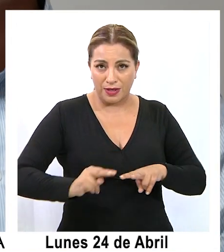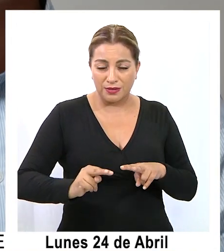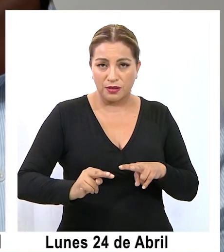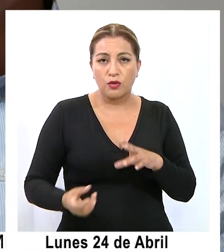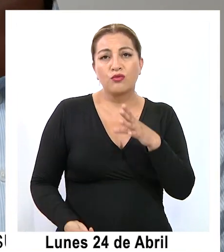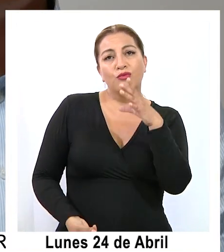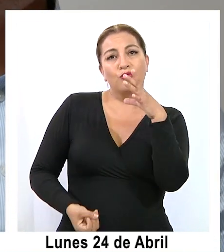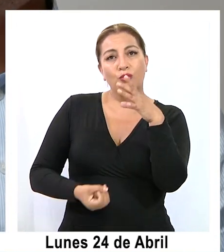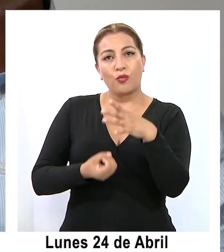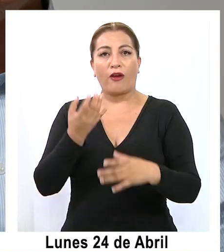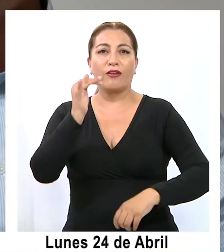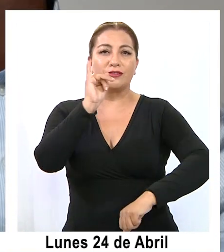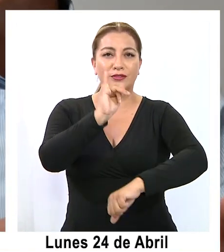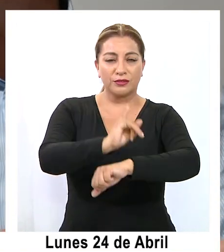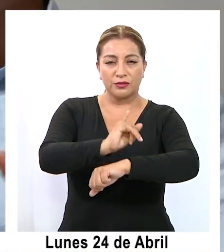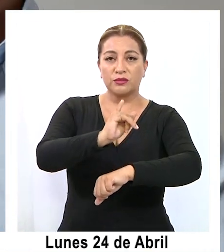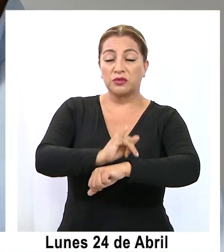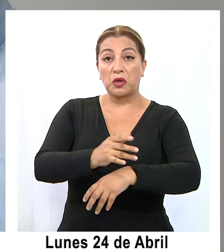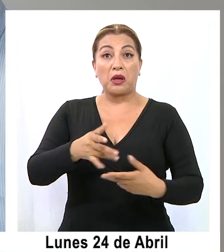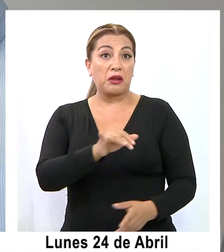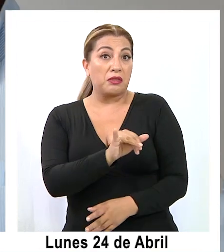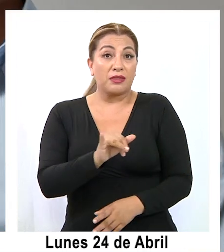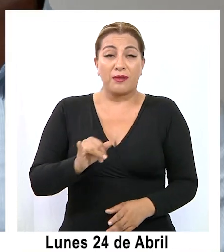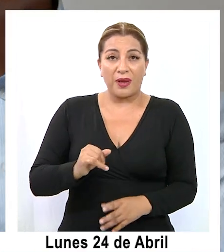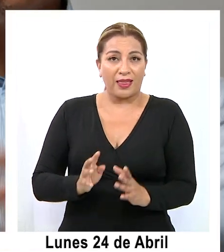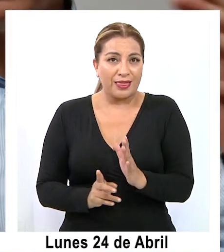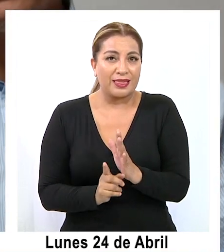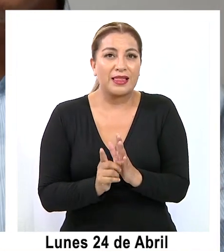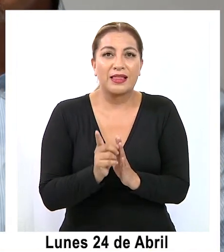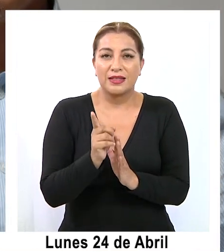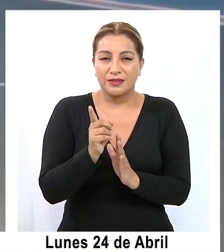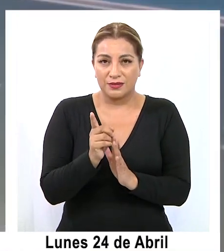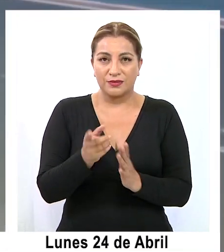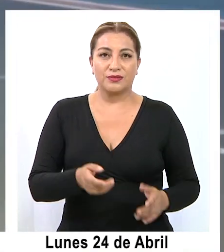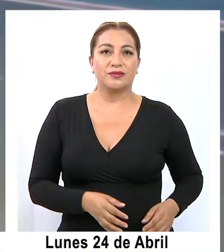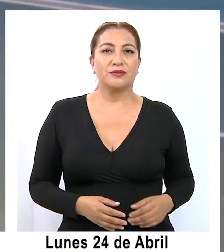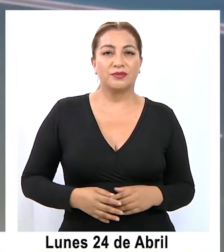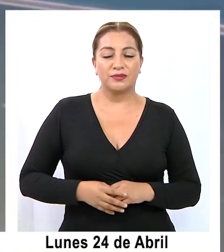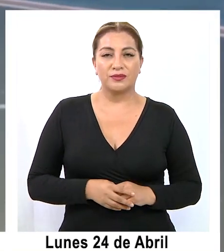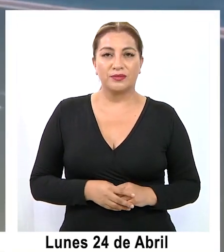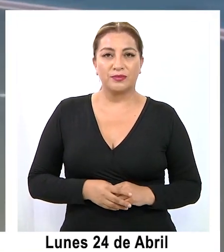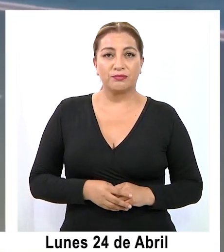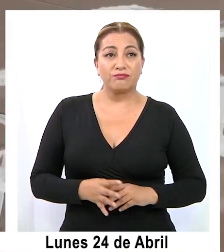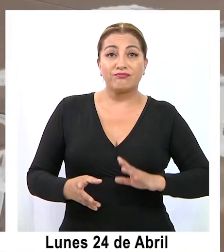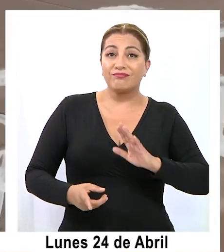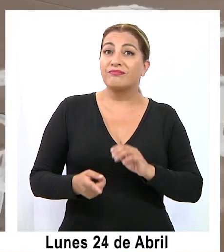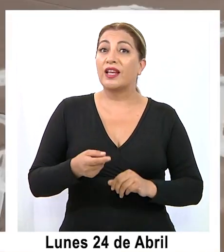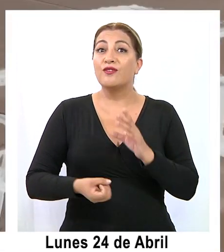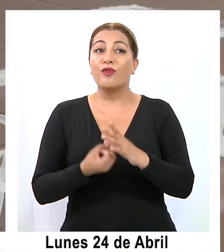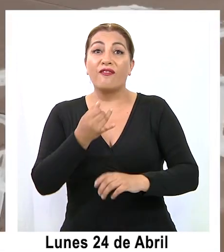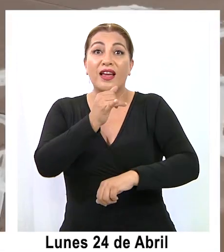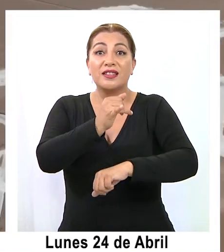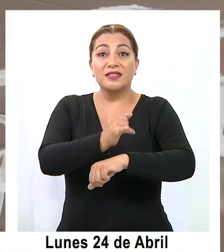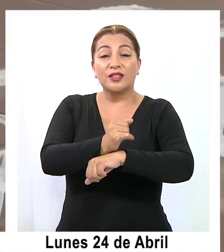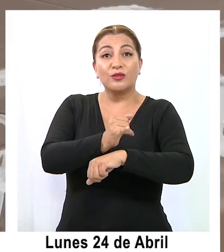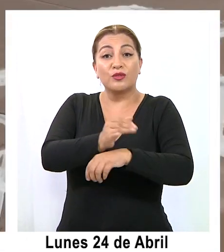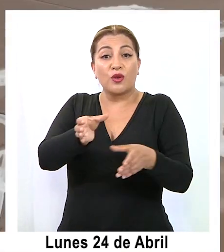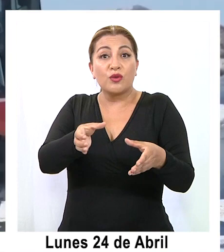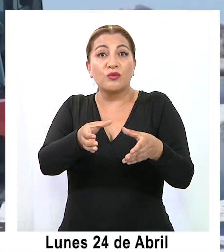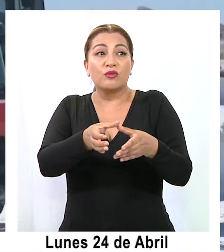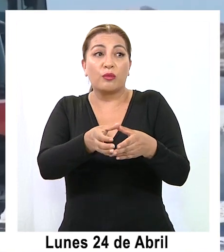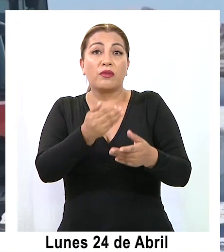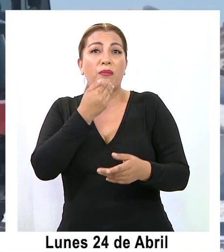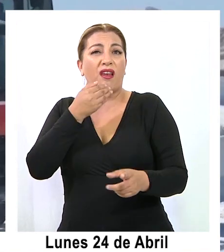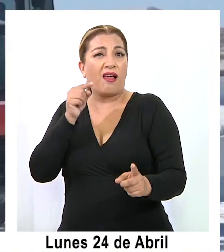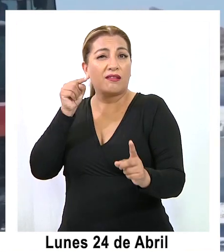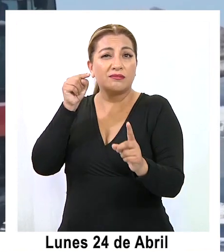modernización institucional que servirá para desarrollar el rubro. La nueva institucionalidad también tendrá